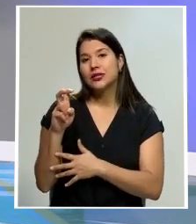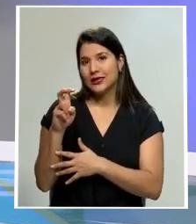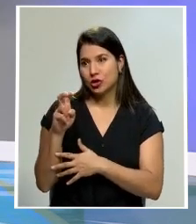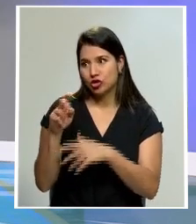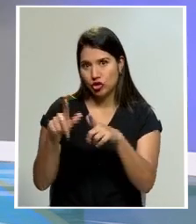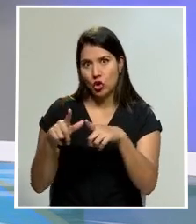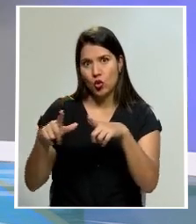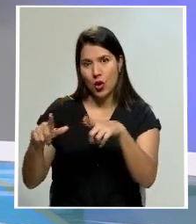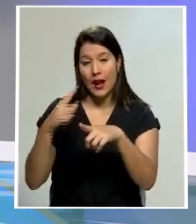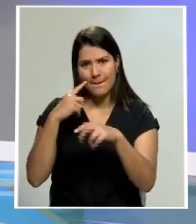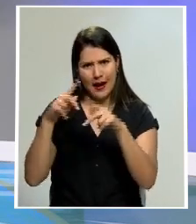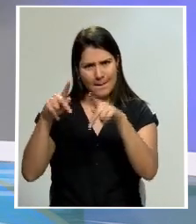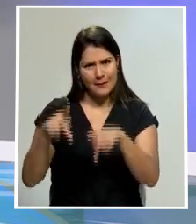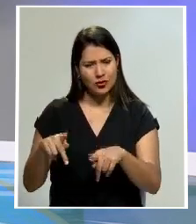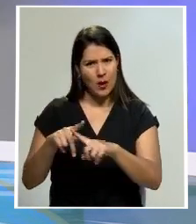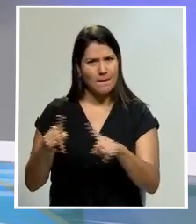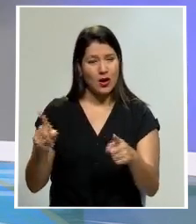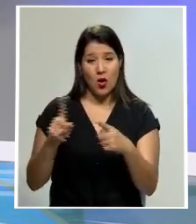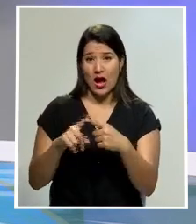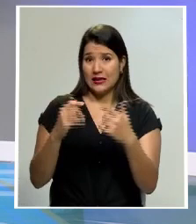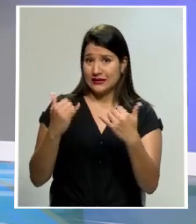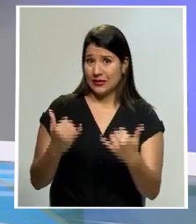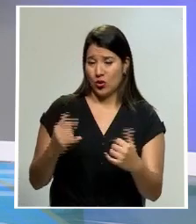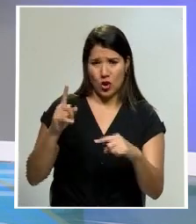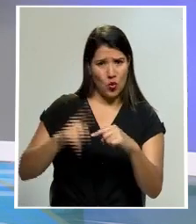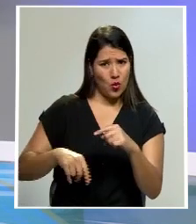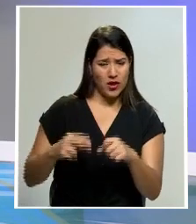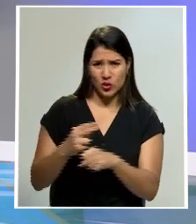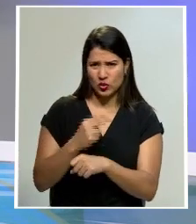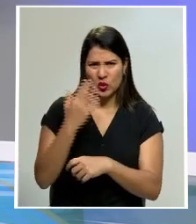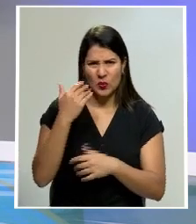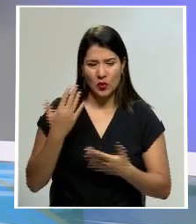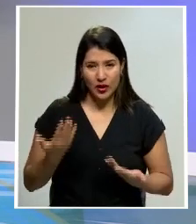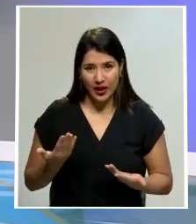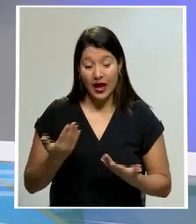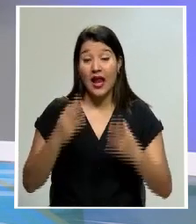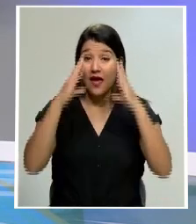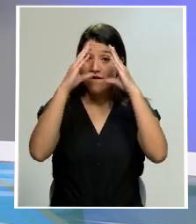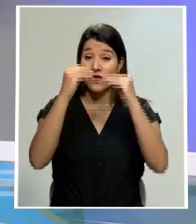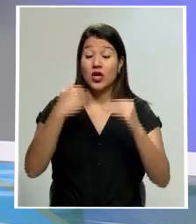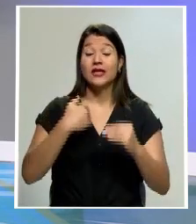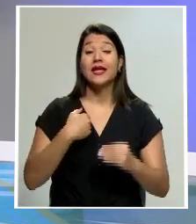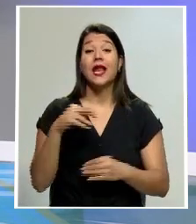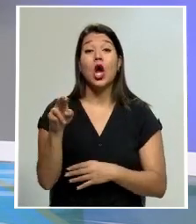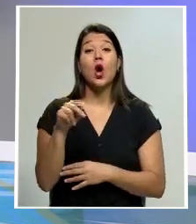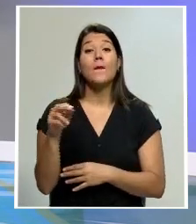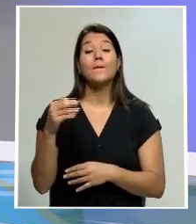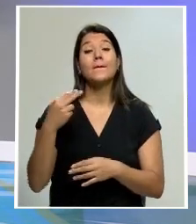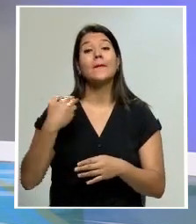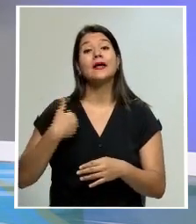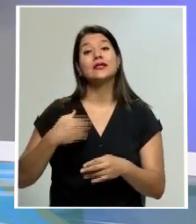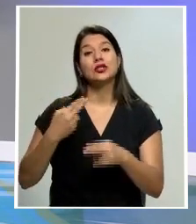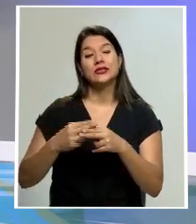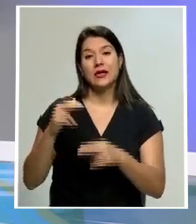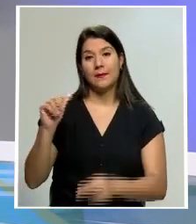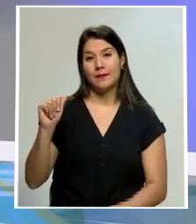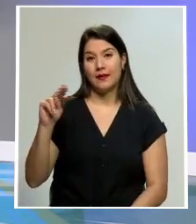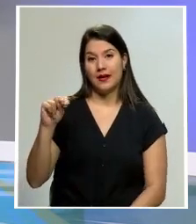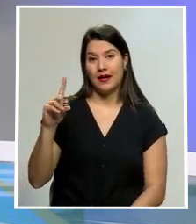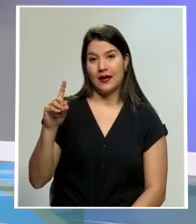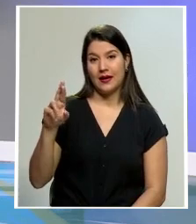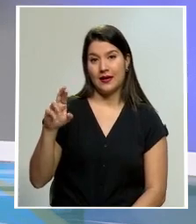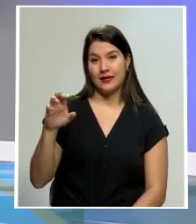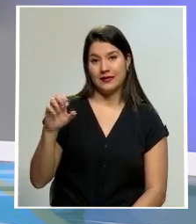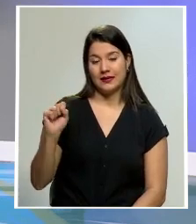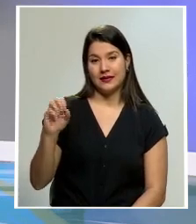Alajuela, pero que hasta la fecha no ha podido ser utilizada. El detalle de esta información lo tiene nuestro compañero Andrés Ortiz. Muy buenas noches, Andrés, adelante.